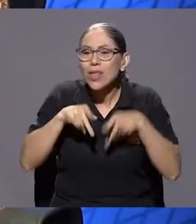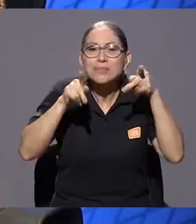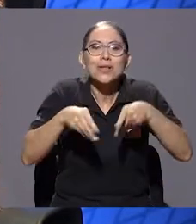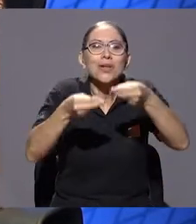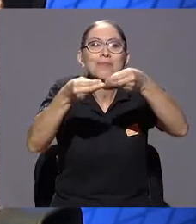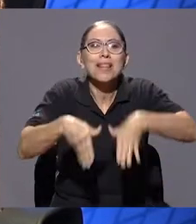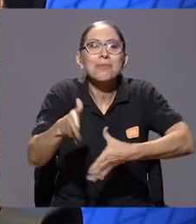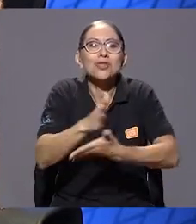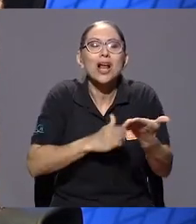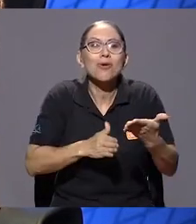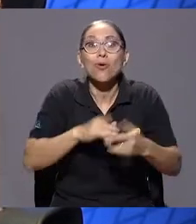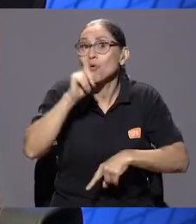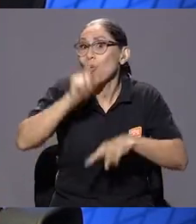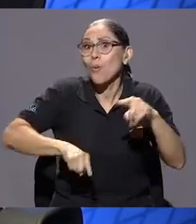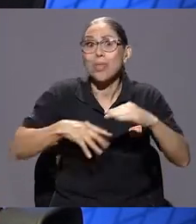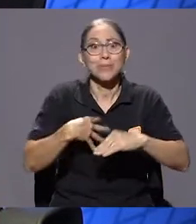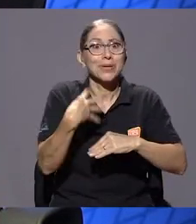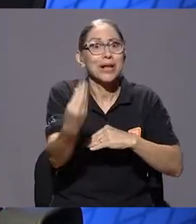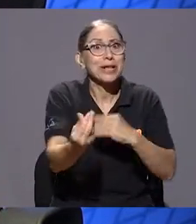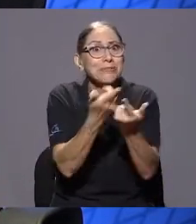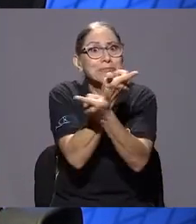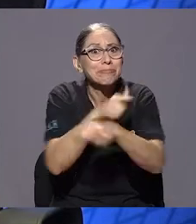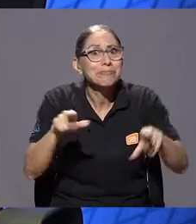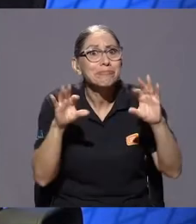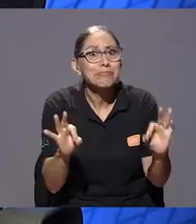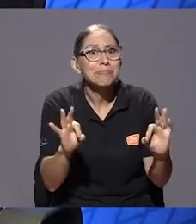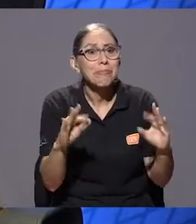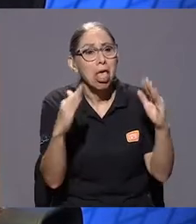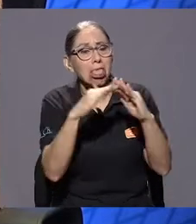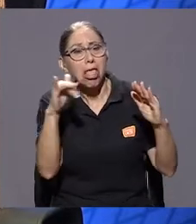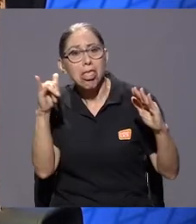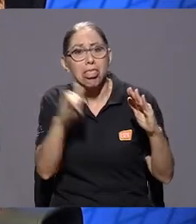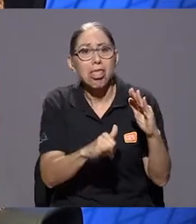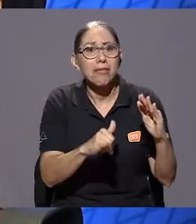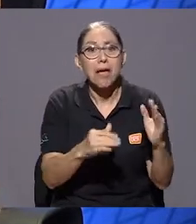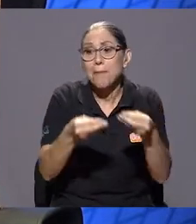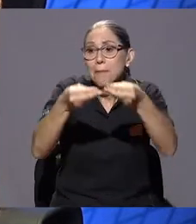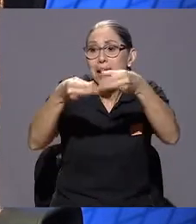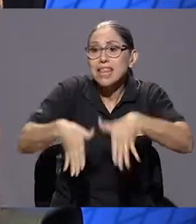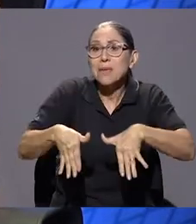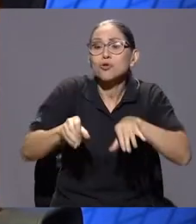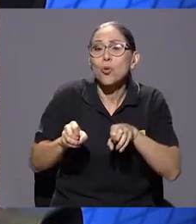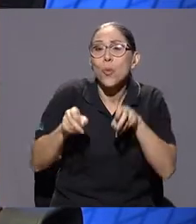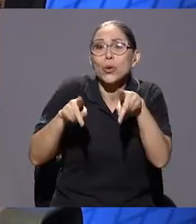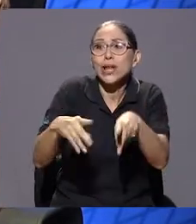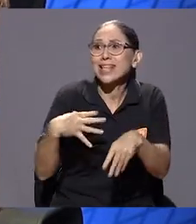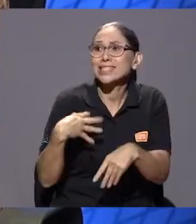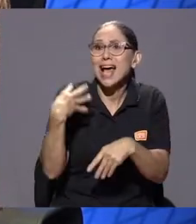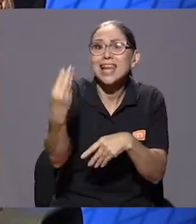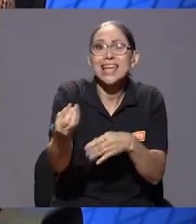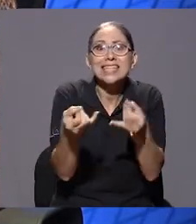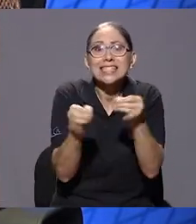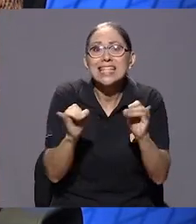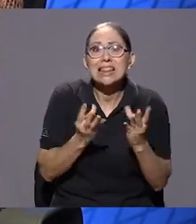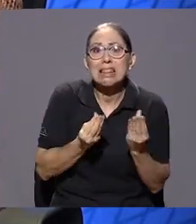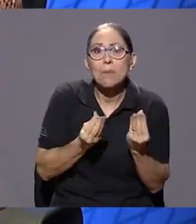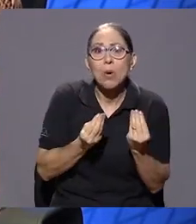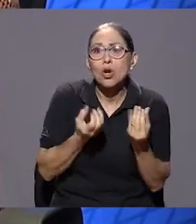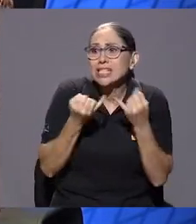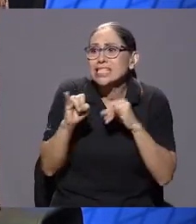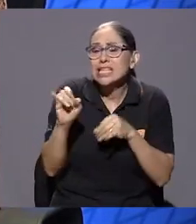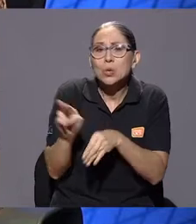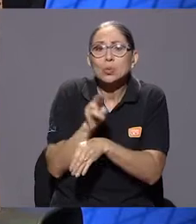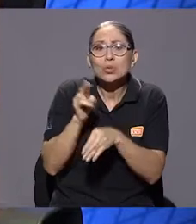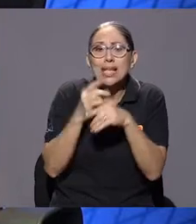podernos movilizar sin ningún problema, perdimos la capacidad de poder salir sin temor, sin tener que utilizar una mascarilla y pensar que alguien nos puede